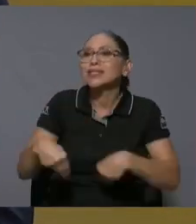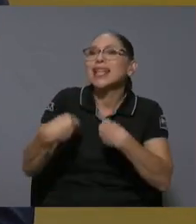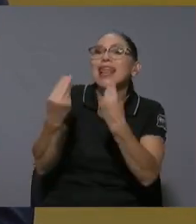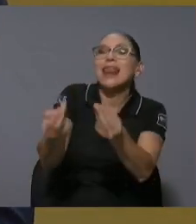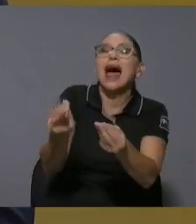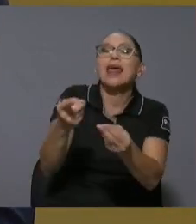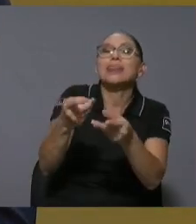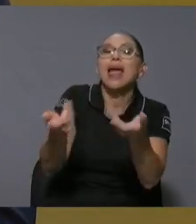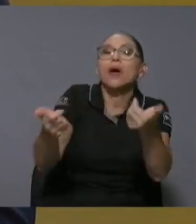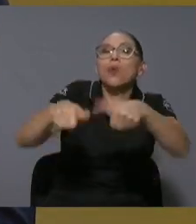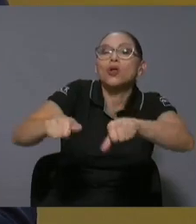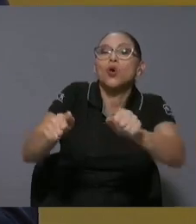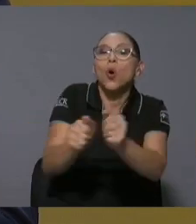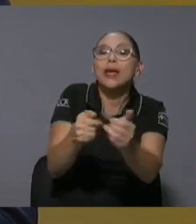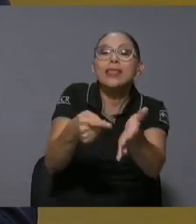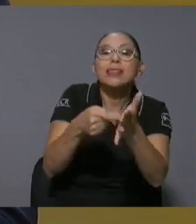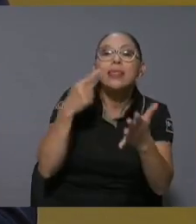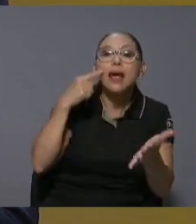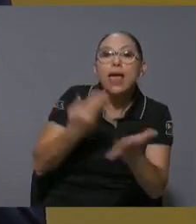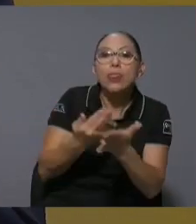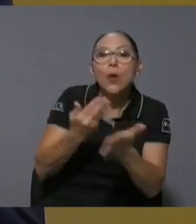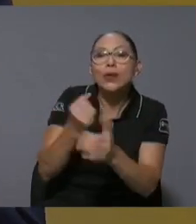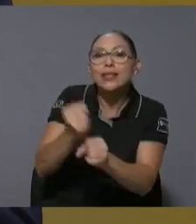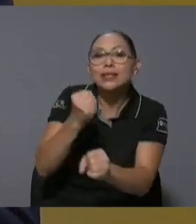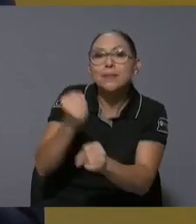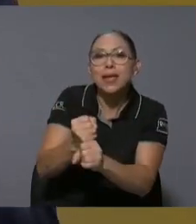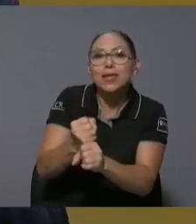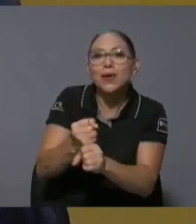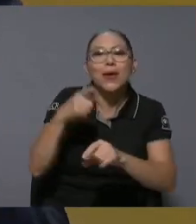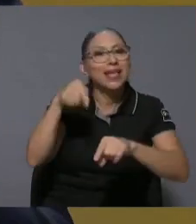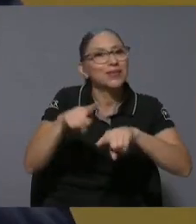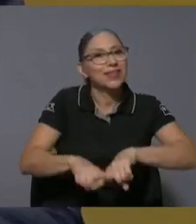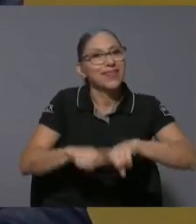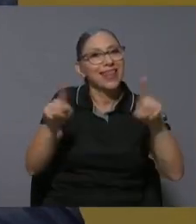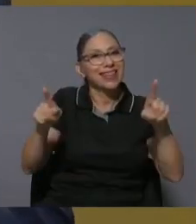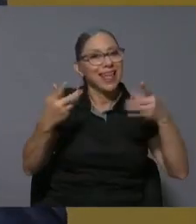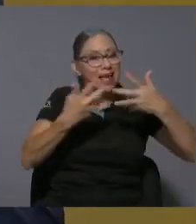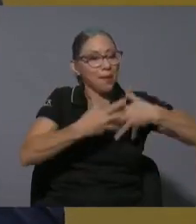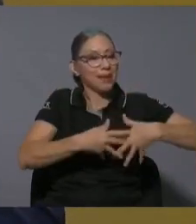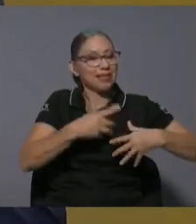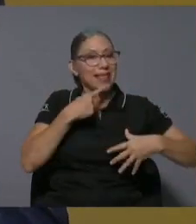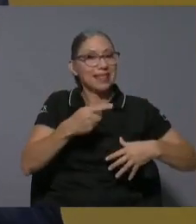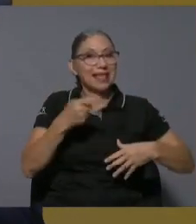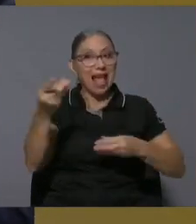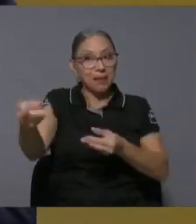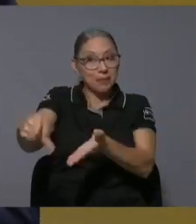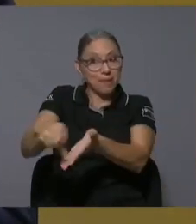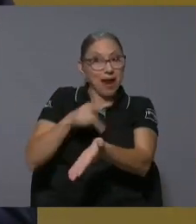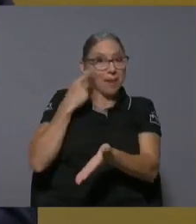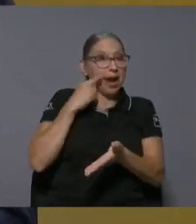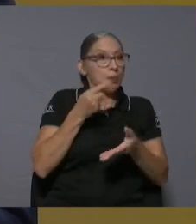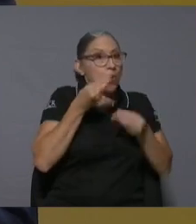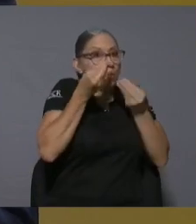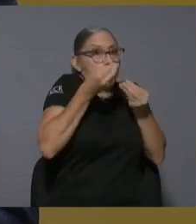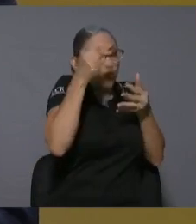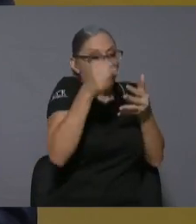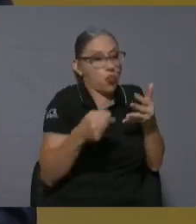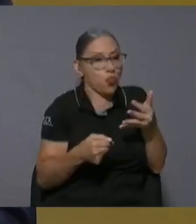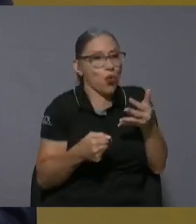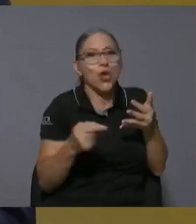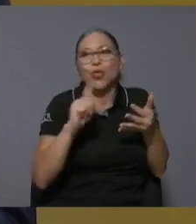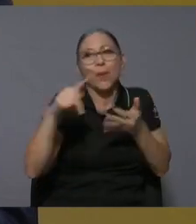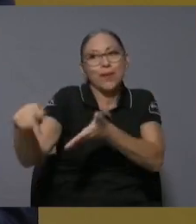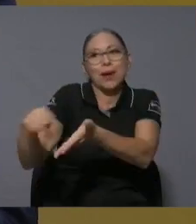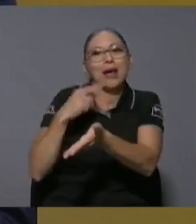empresa totalmente porque ya la empresa dice bueno a no me van a pagar por cantidad me van a pagar por resultado tengo que ser eficiente y si la